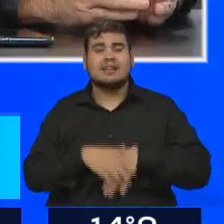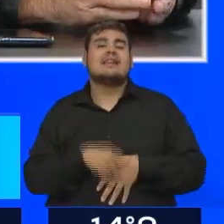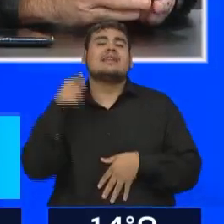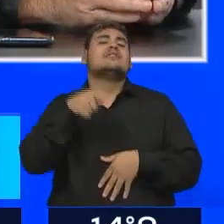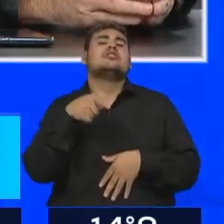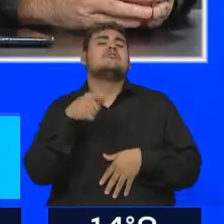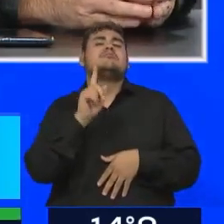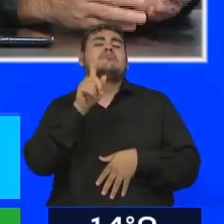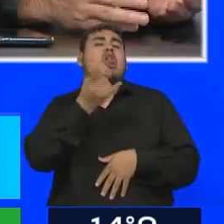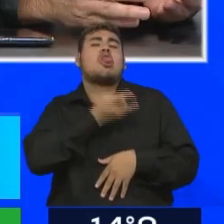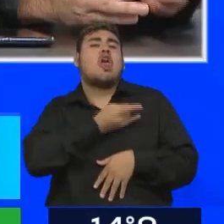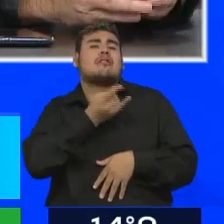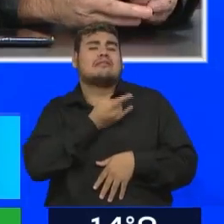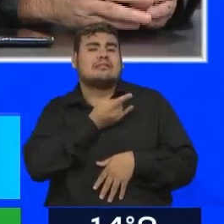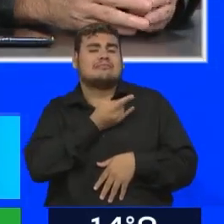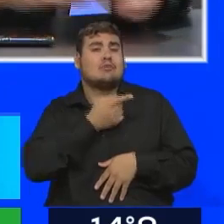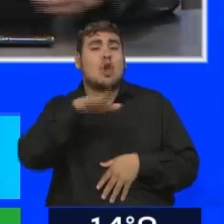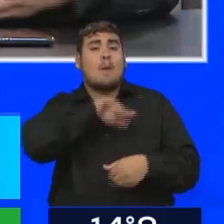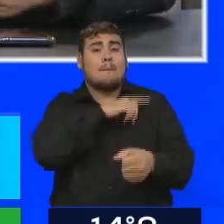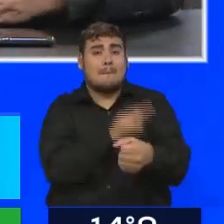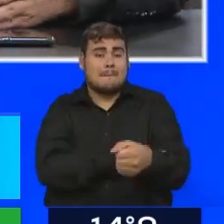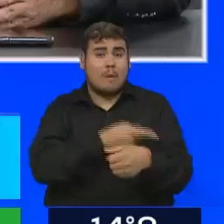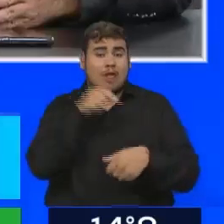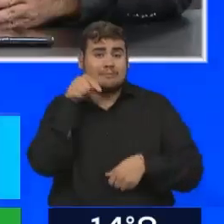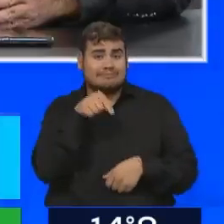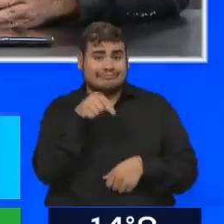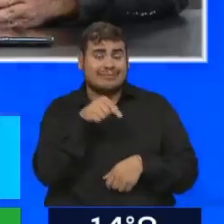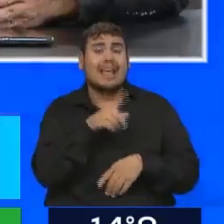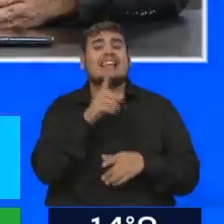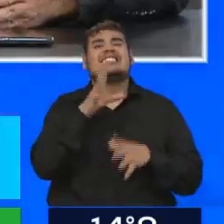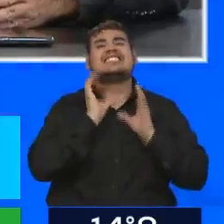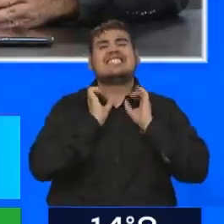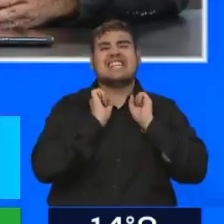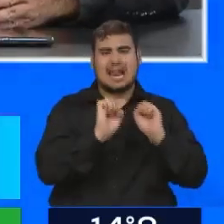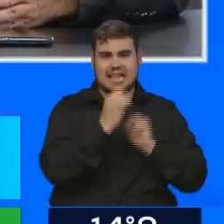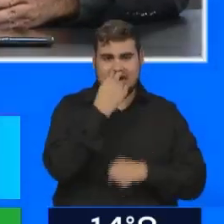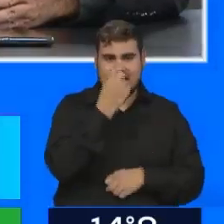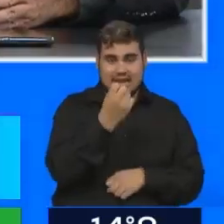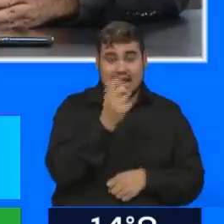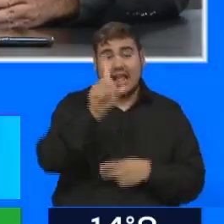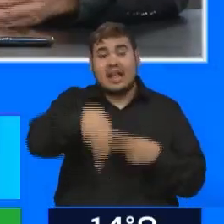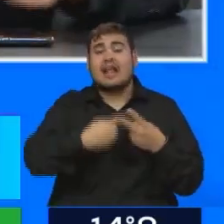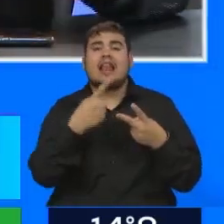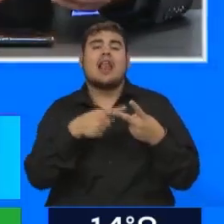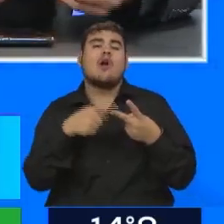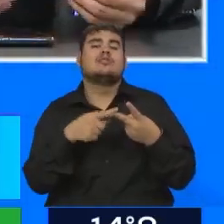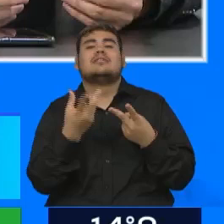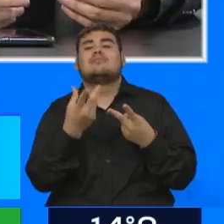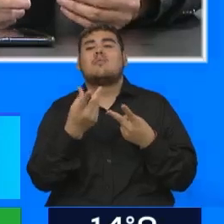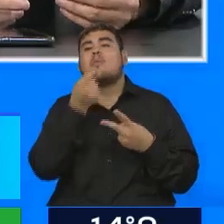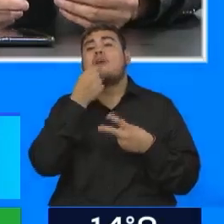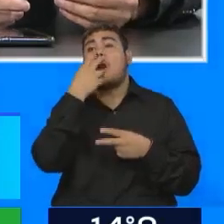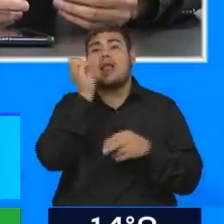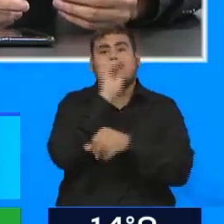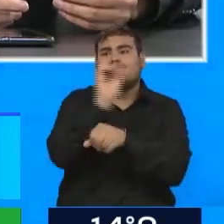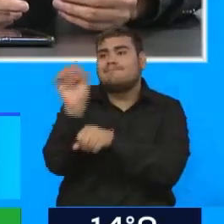Ejecutivo de la Nación, de la Secretaría de Energía, y otro tiene que ver con el valor agregado de distribución. Eso va a tener que ver